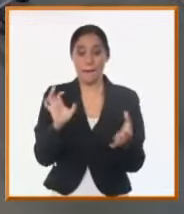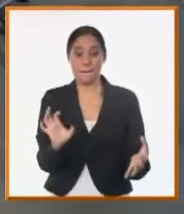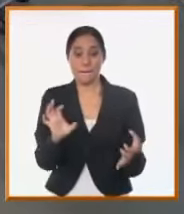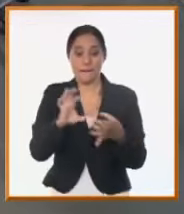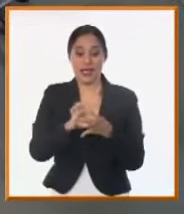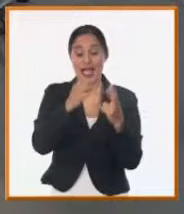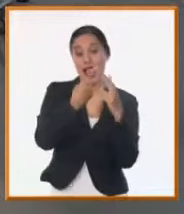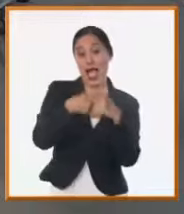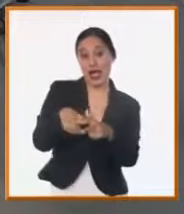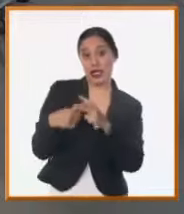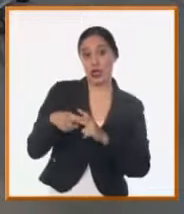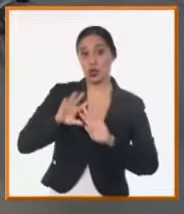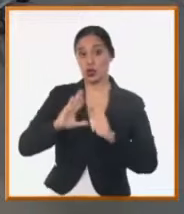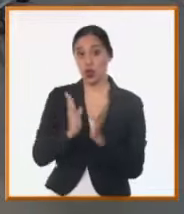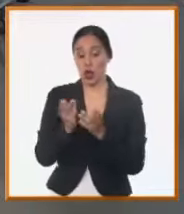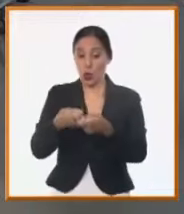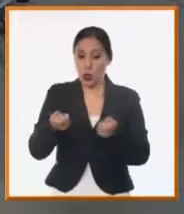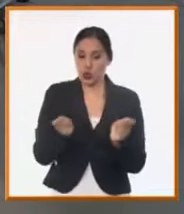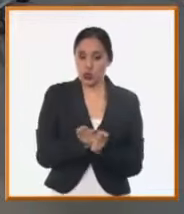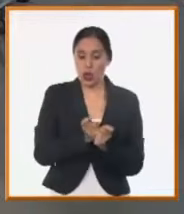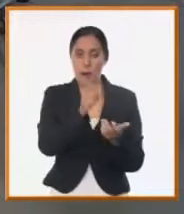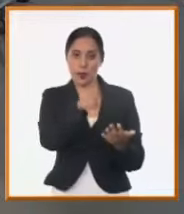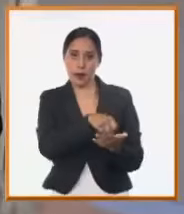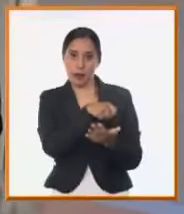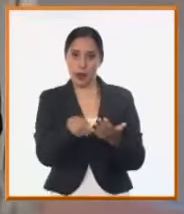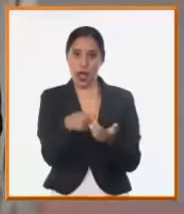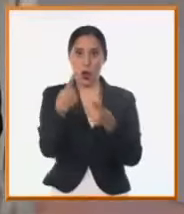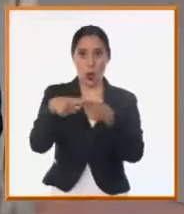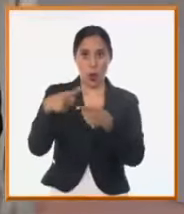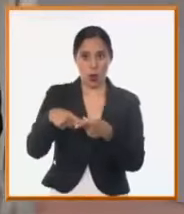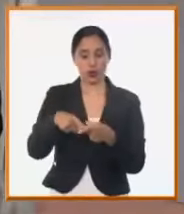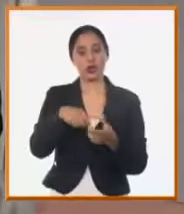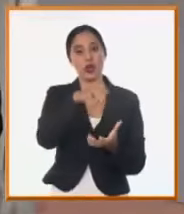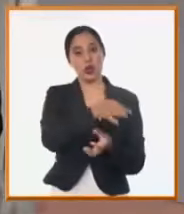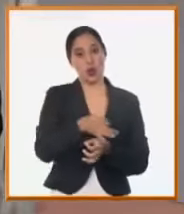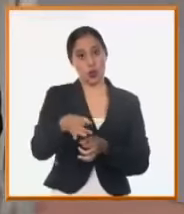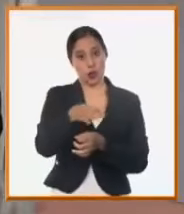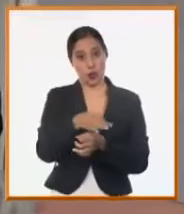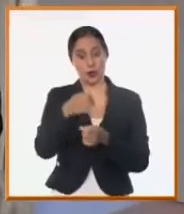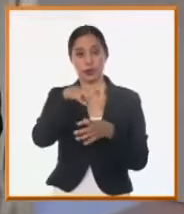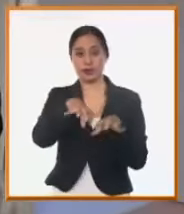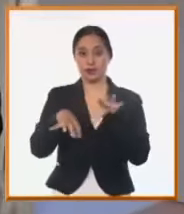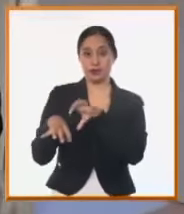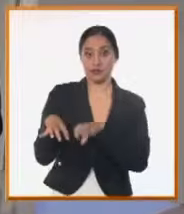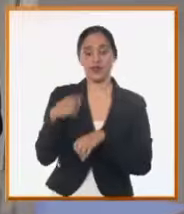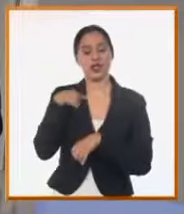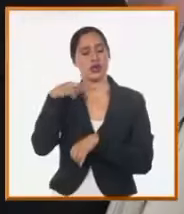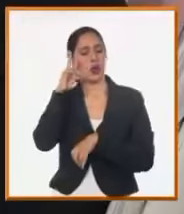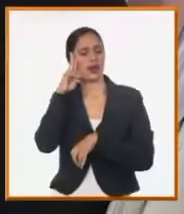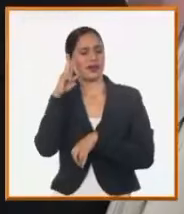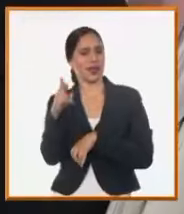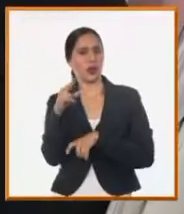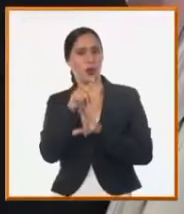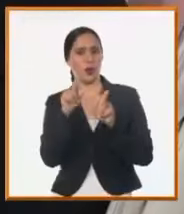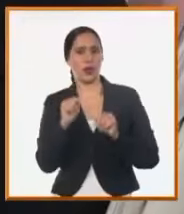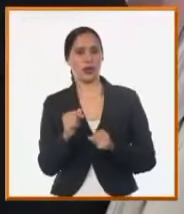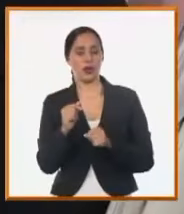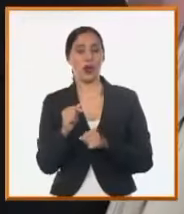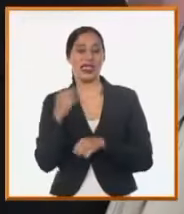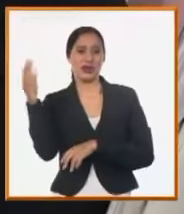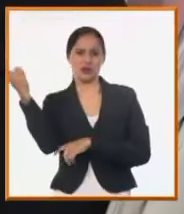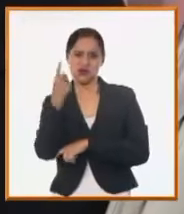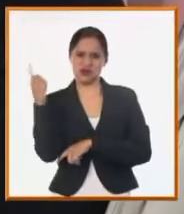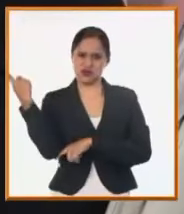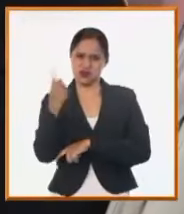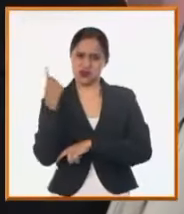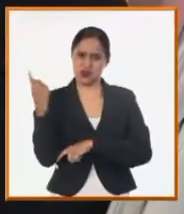en el Consejo Popular de César de Maragoto y la zona de Lázaro Acosta. Ahí es importante... Yo recuerdo cuando el momento del ciclón fue uno de los